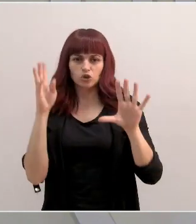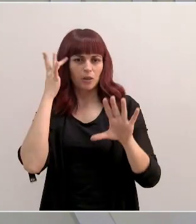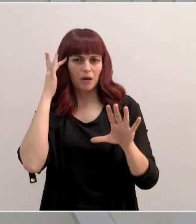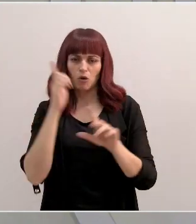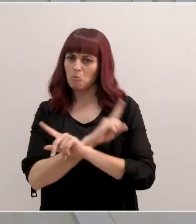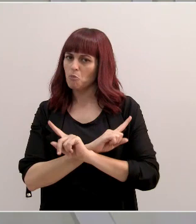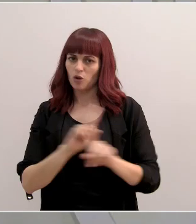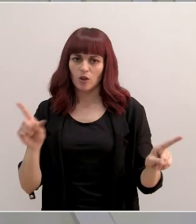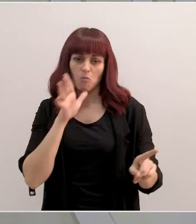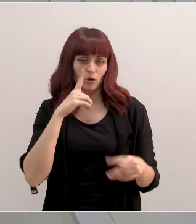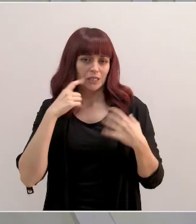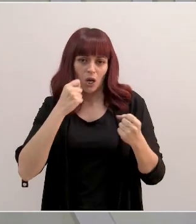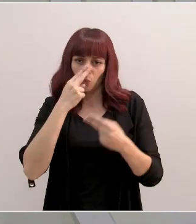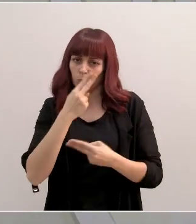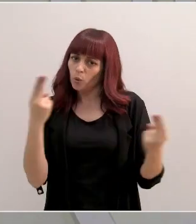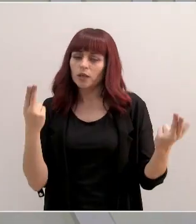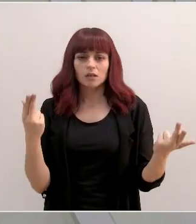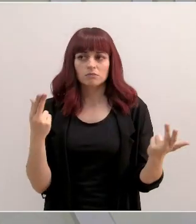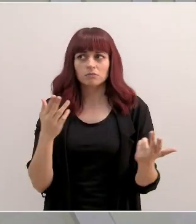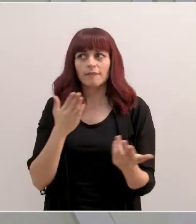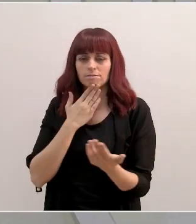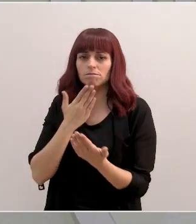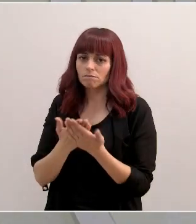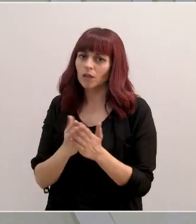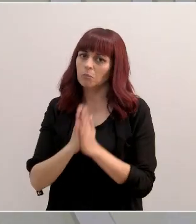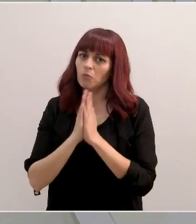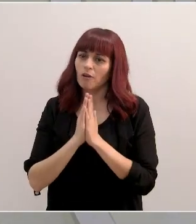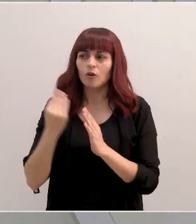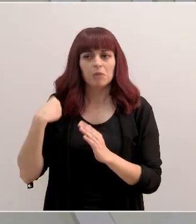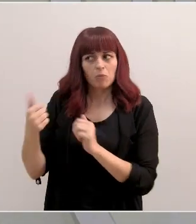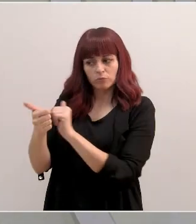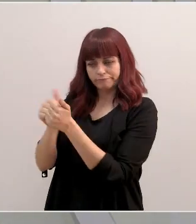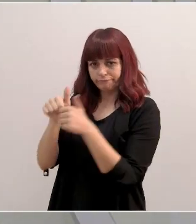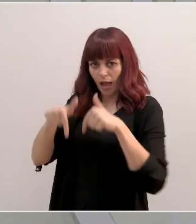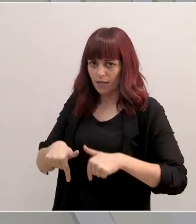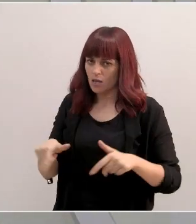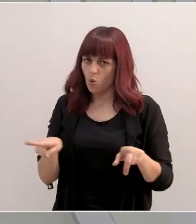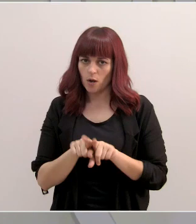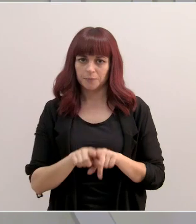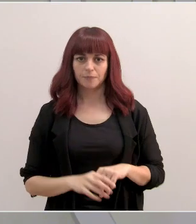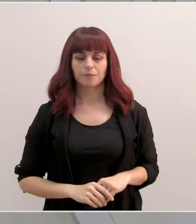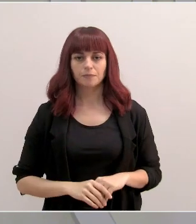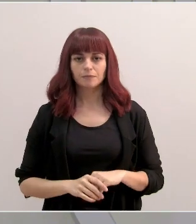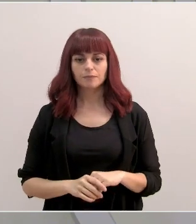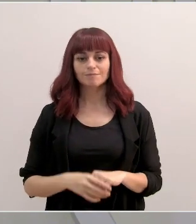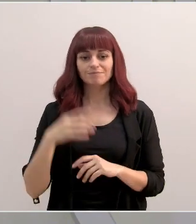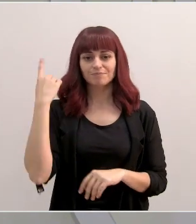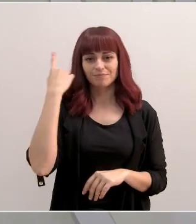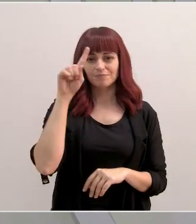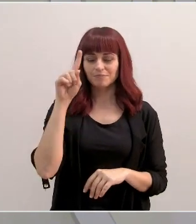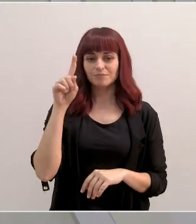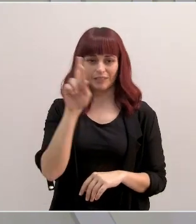por motivos de salud pública e instamos a que se siga este precedente en nuestra región. Como siempre,